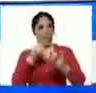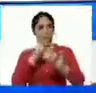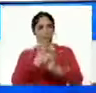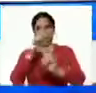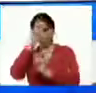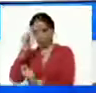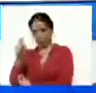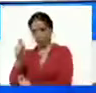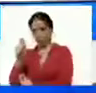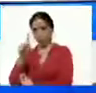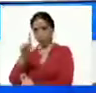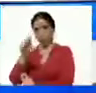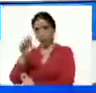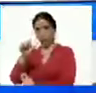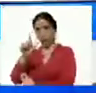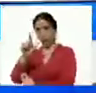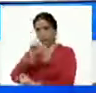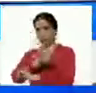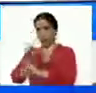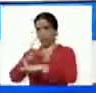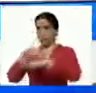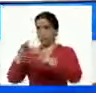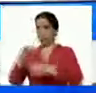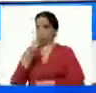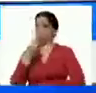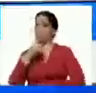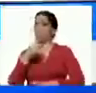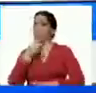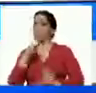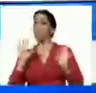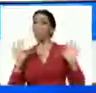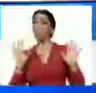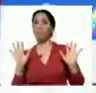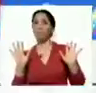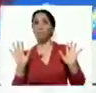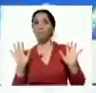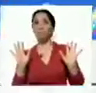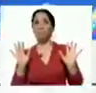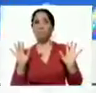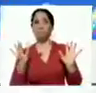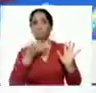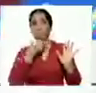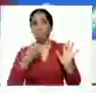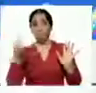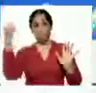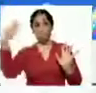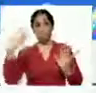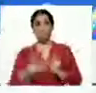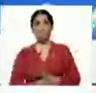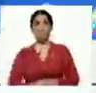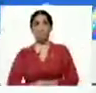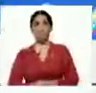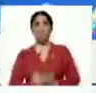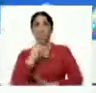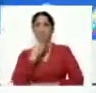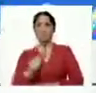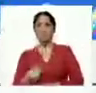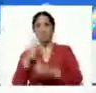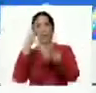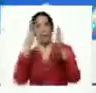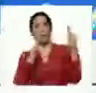diciembre a la artillería ya sabe diciembre diciembre de soles diciembre de esperanza